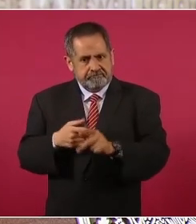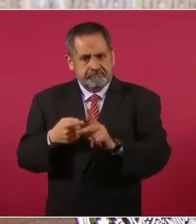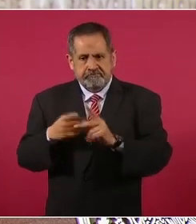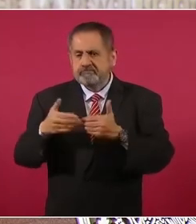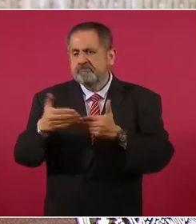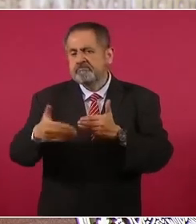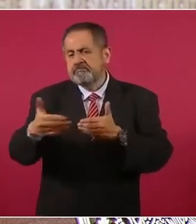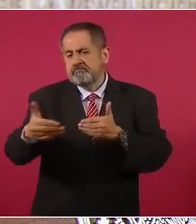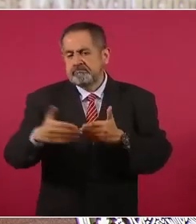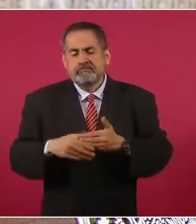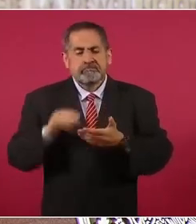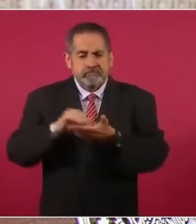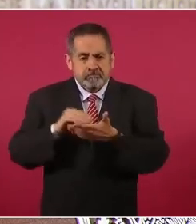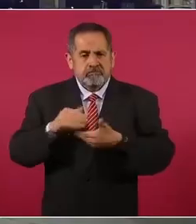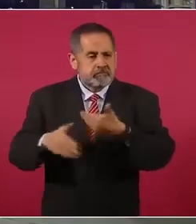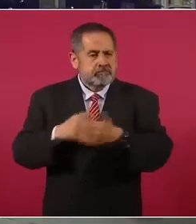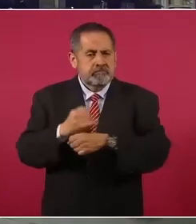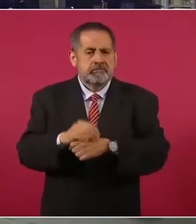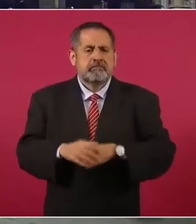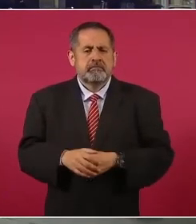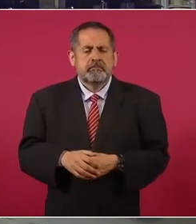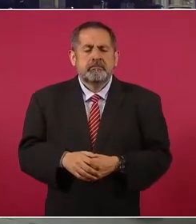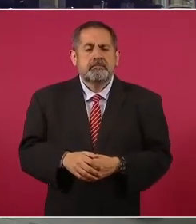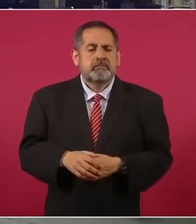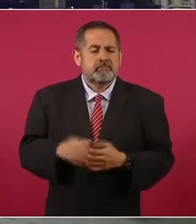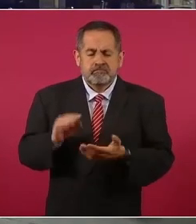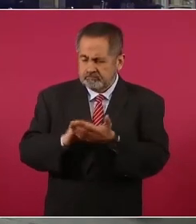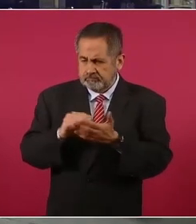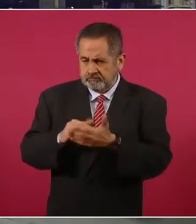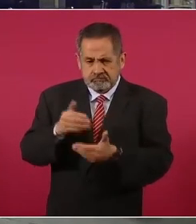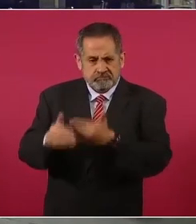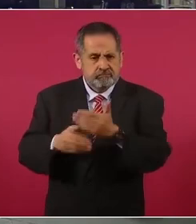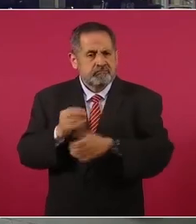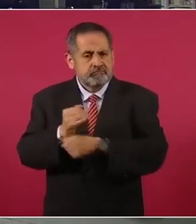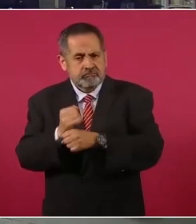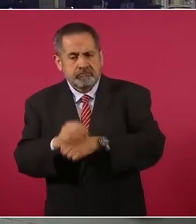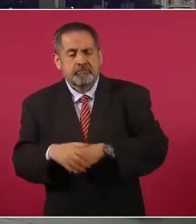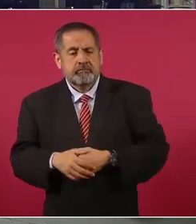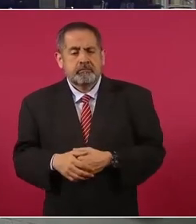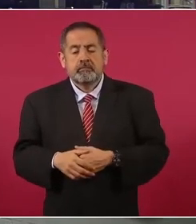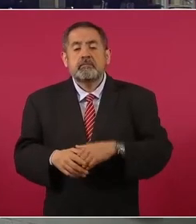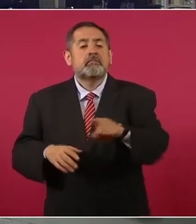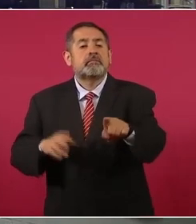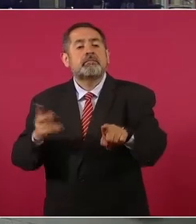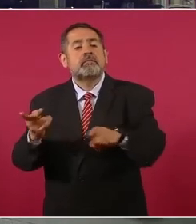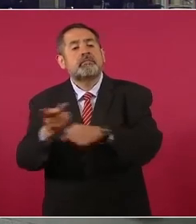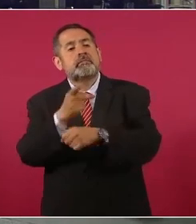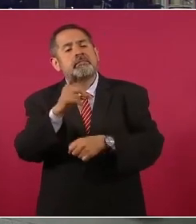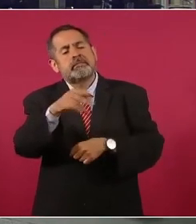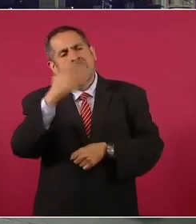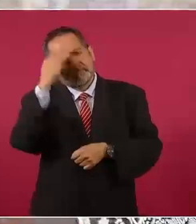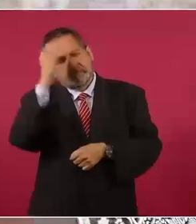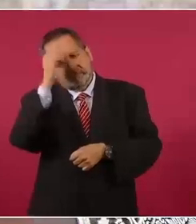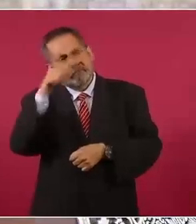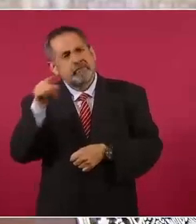¿Qué opinan específicos del trabajo del GIEI? se va a seguir investigando. Es que ellos se dividieron,